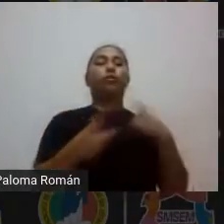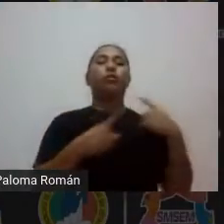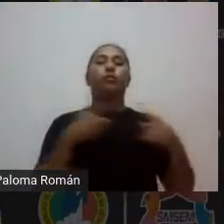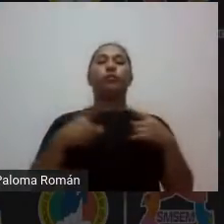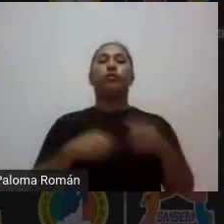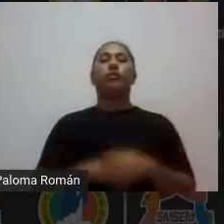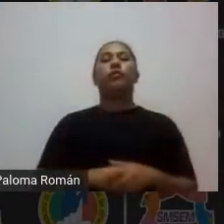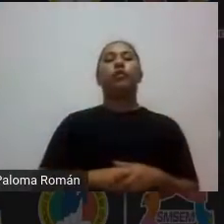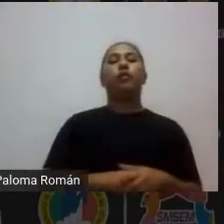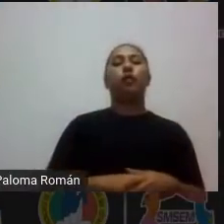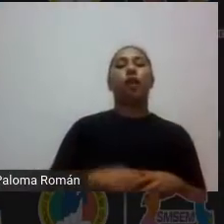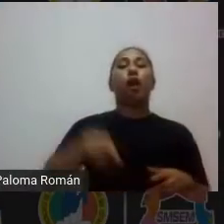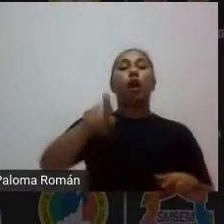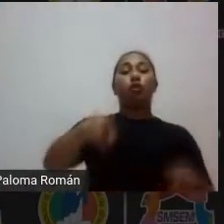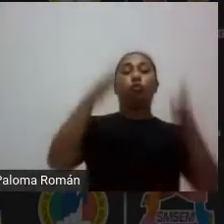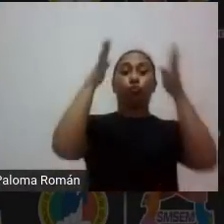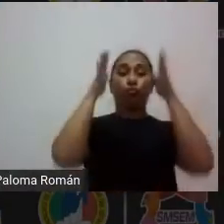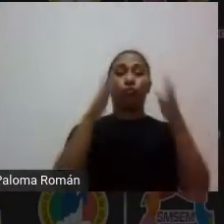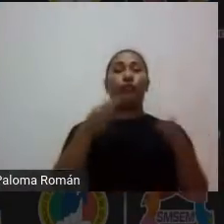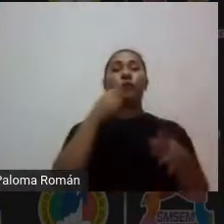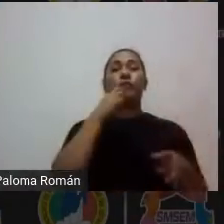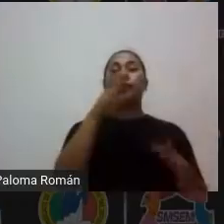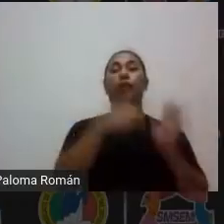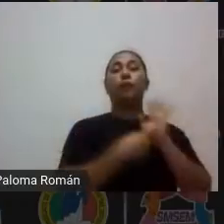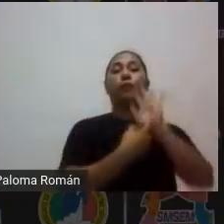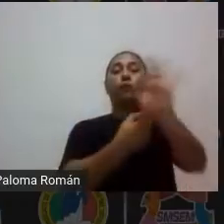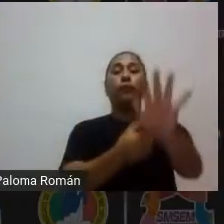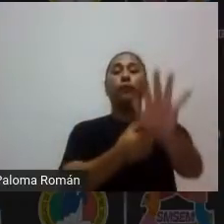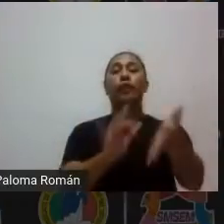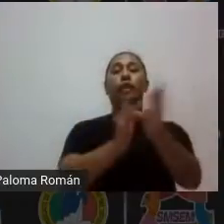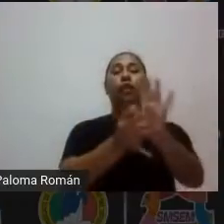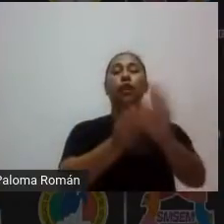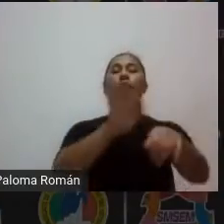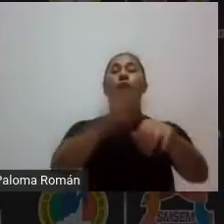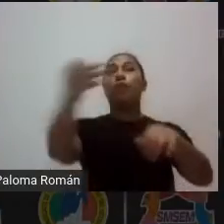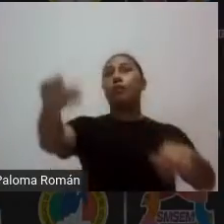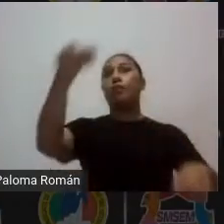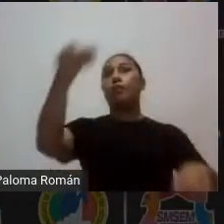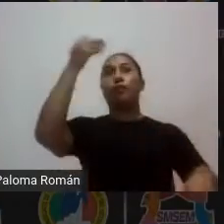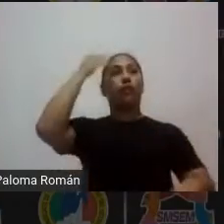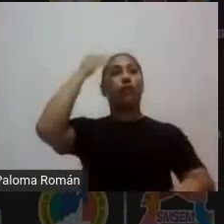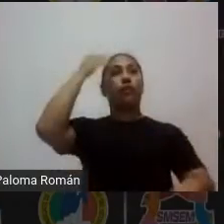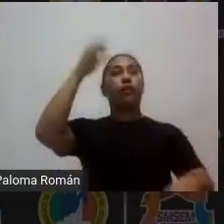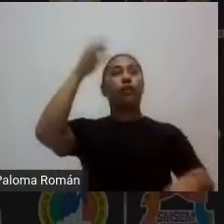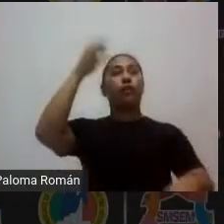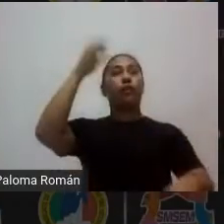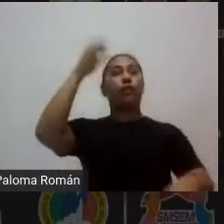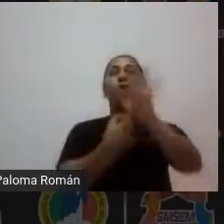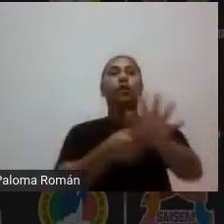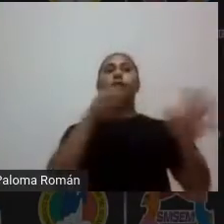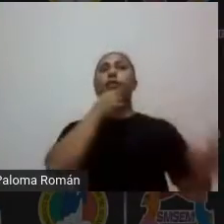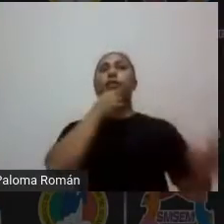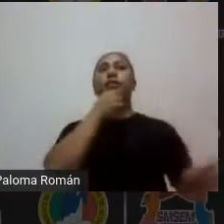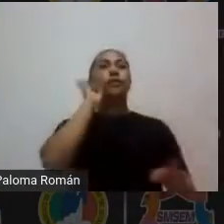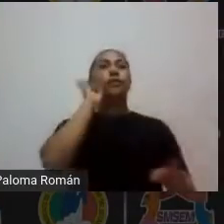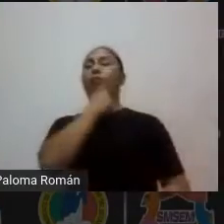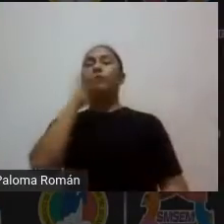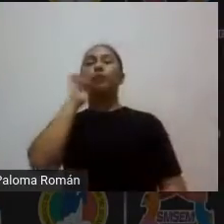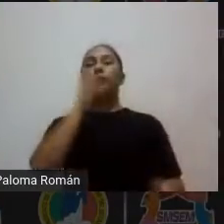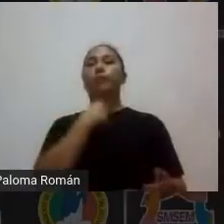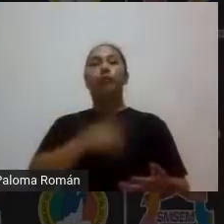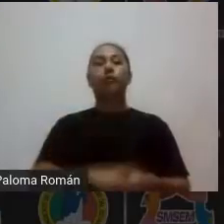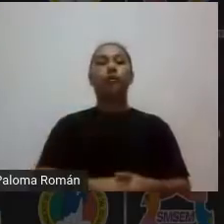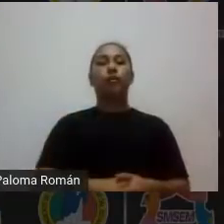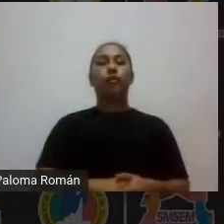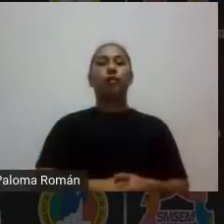entonces yo me tengo que seguir y los alumnos se tienen que aprender a seguir a criterios de calidad para